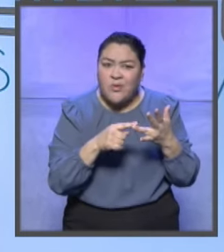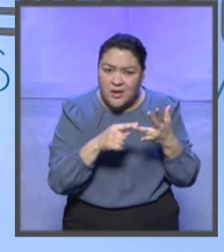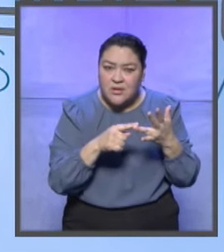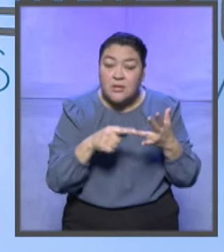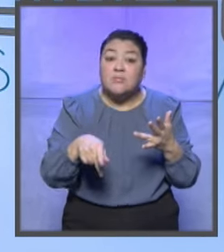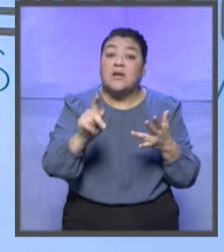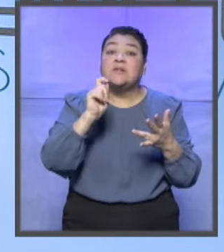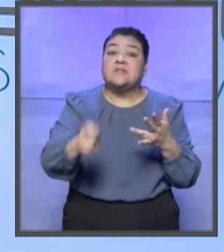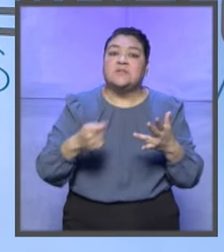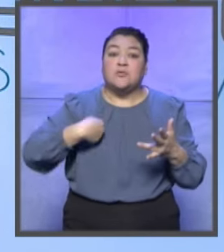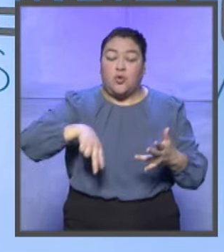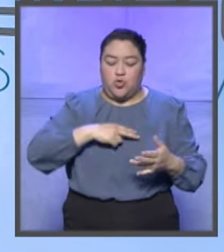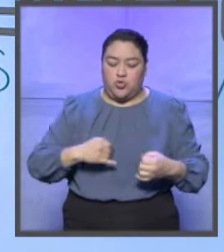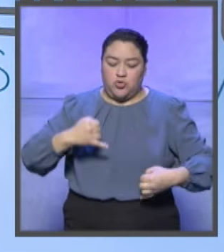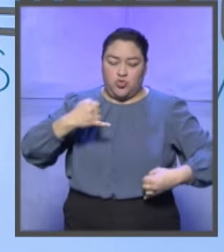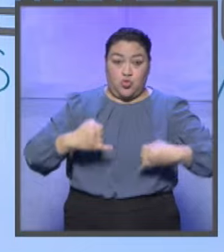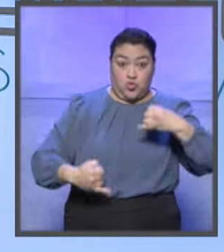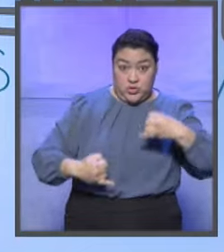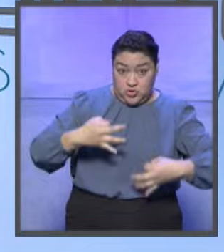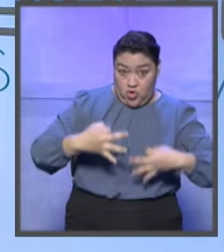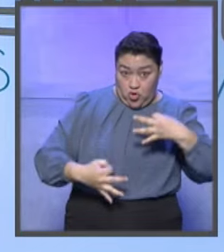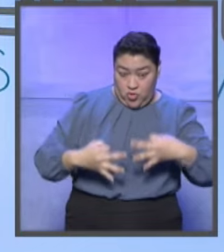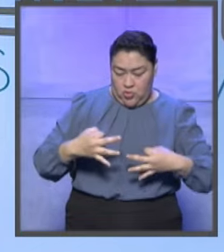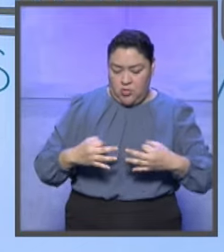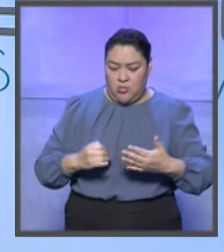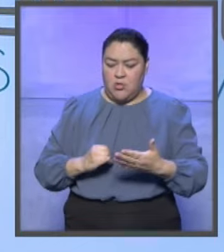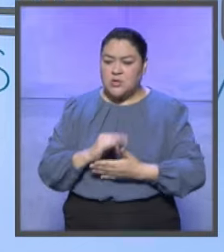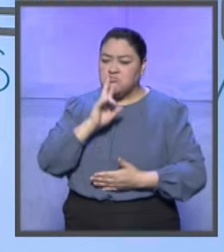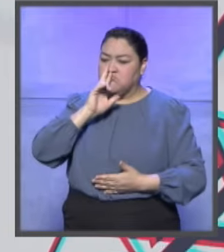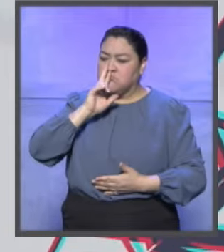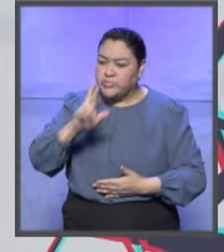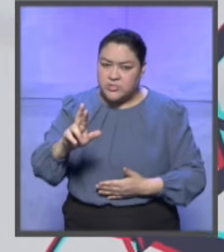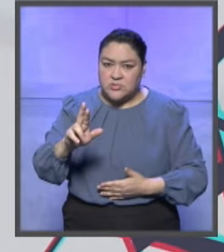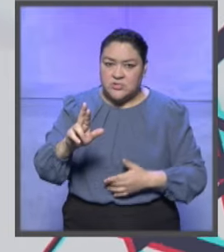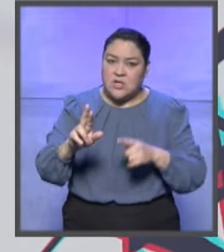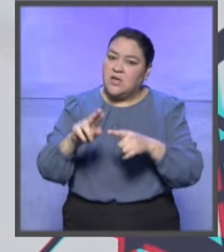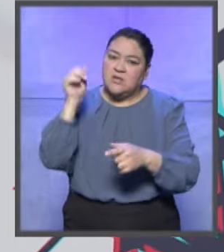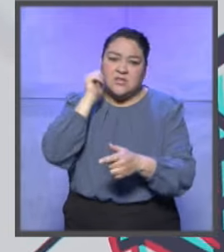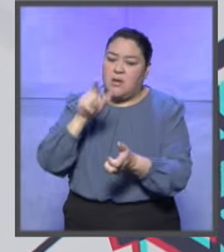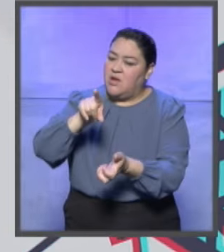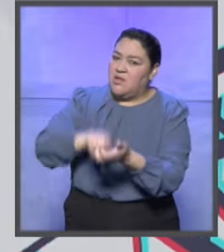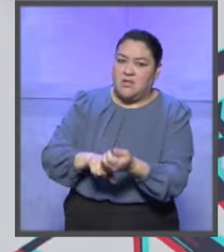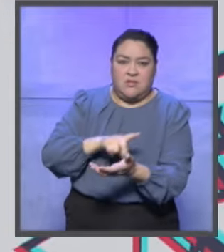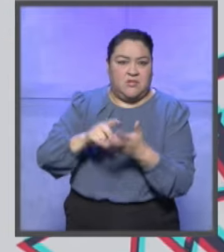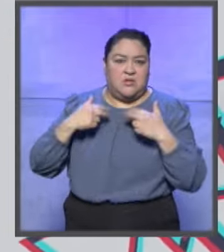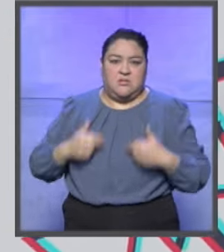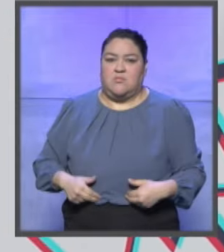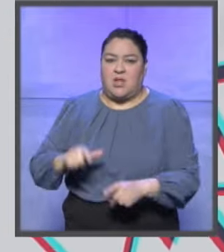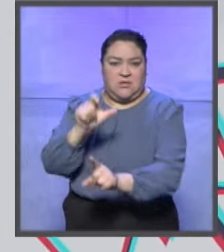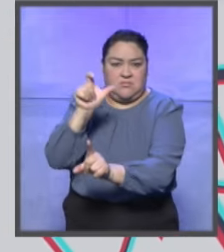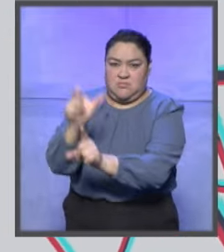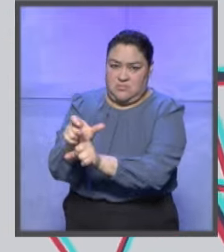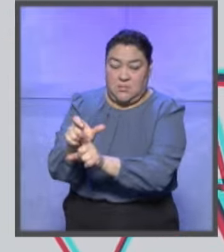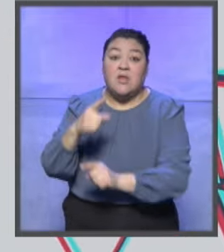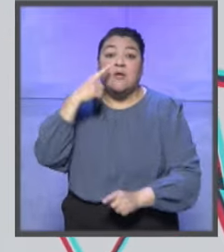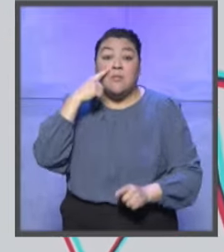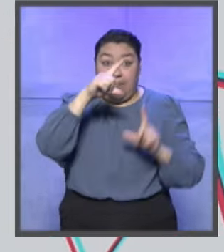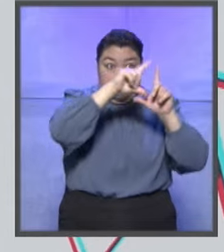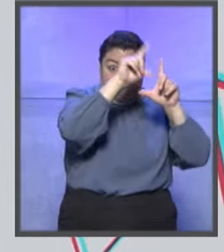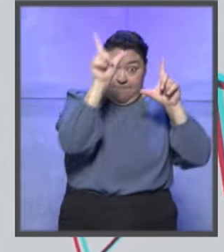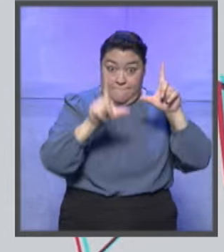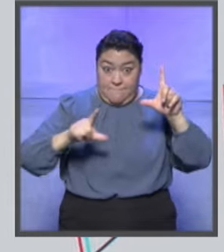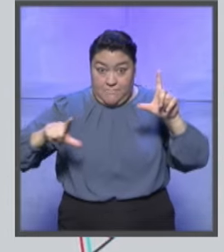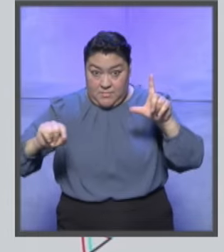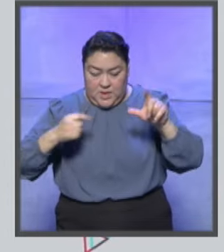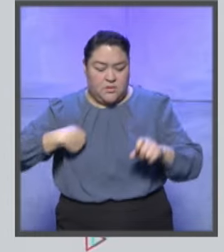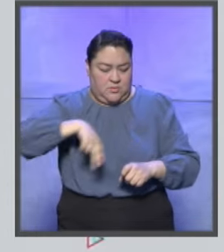máximo nivel esos derechos que son inherentes a la dignidad de la persona. Entonces, hemos dictado sentencias como todos los tribunales electorales de este país,